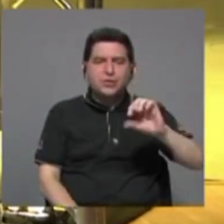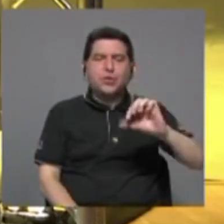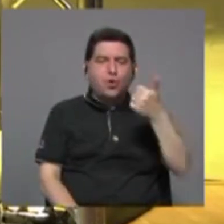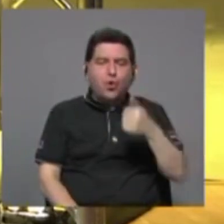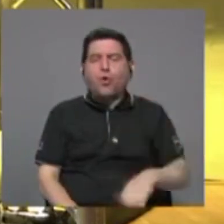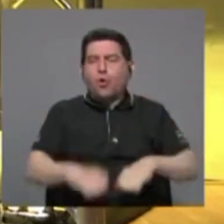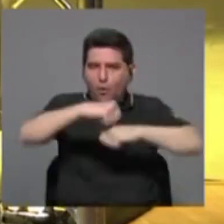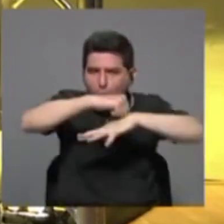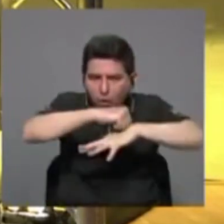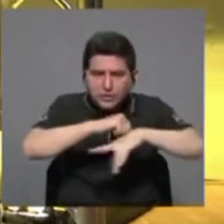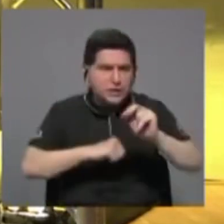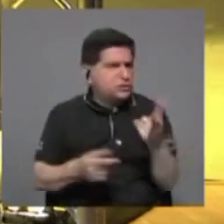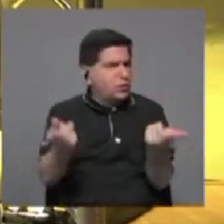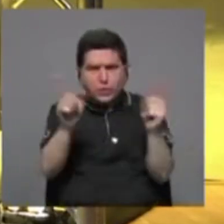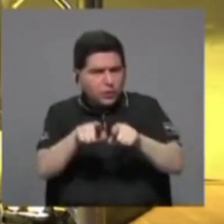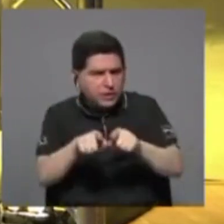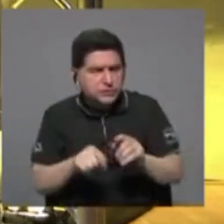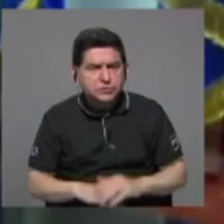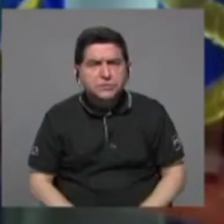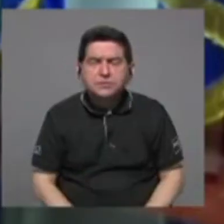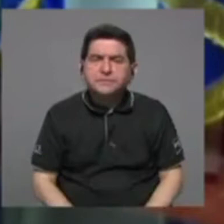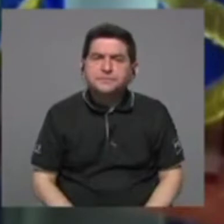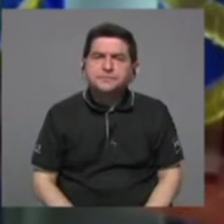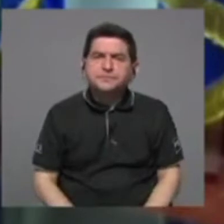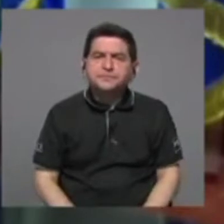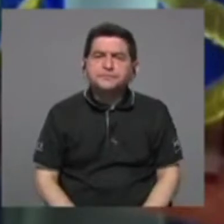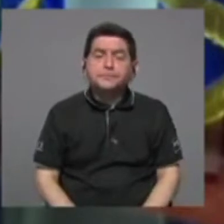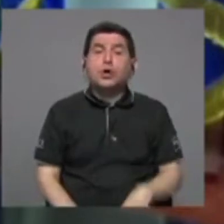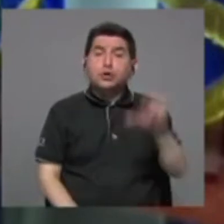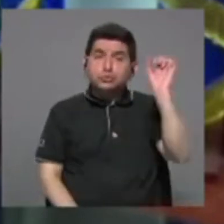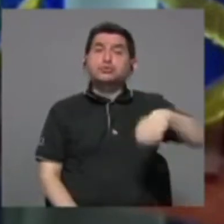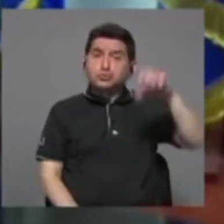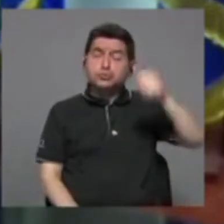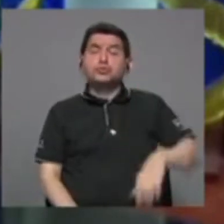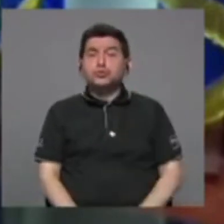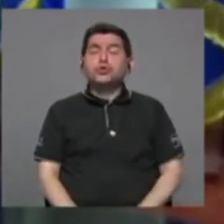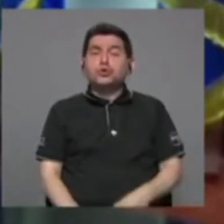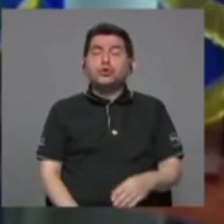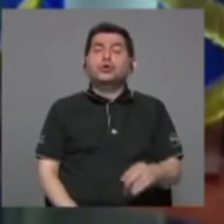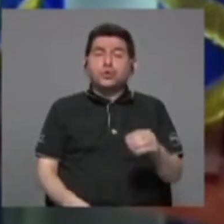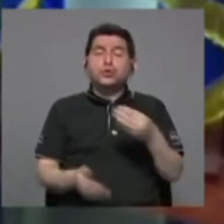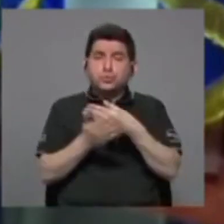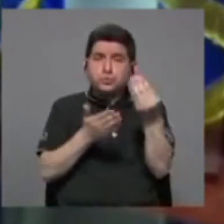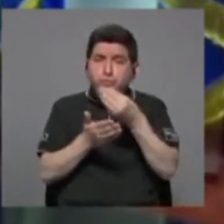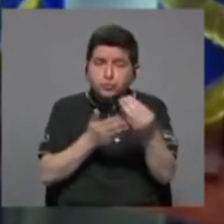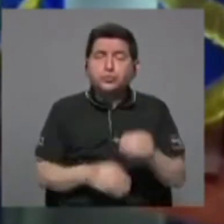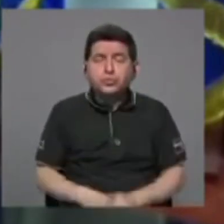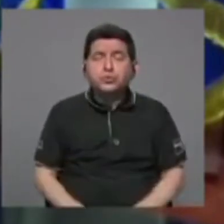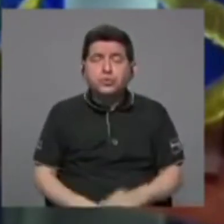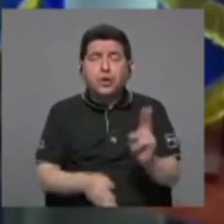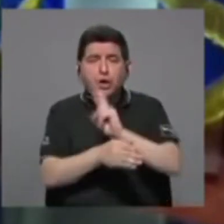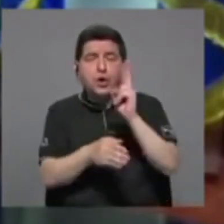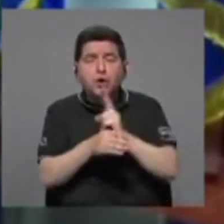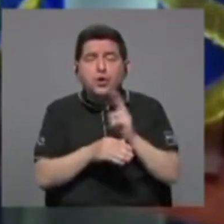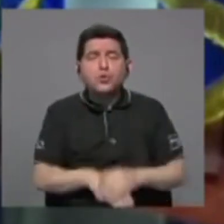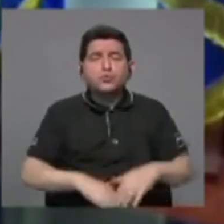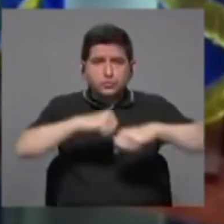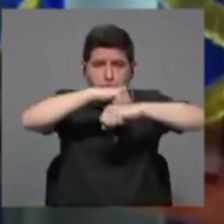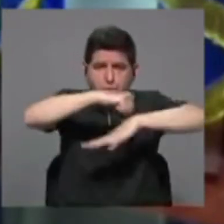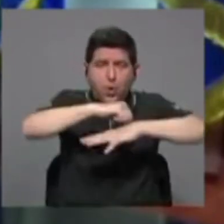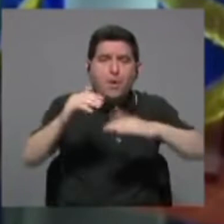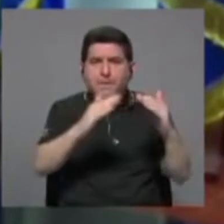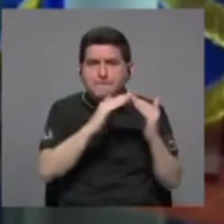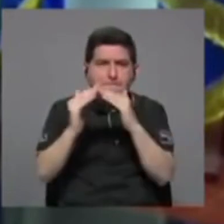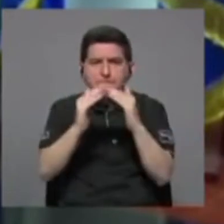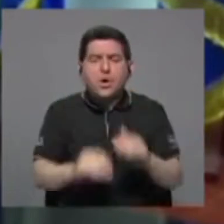o no ese es el caso? Sí, hay mucho consumo de raíces porque tenemos una población